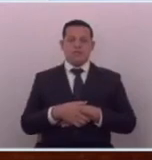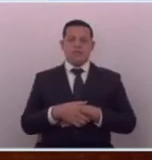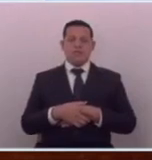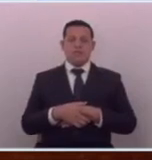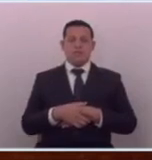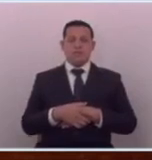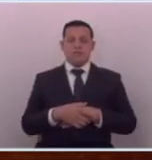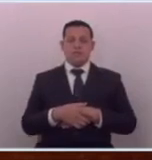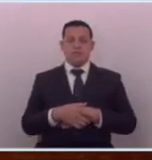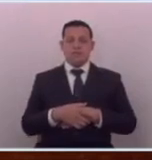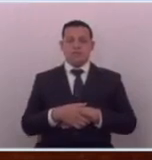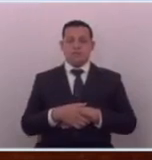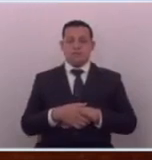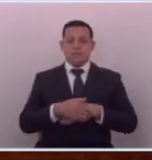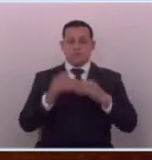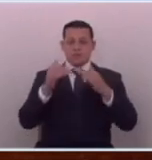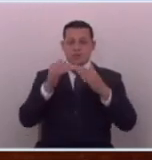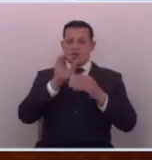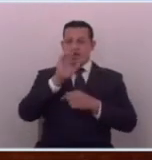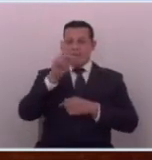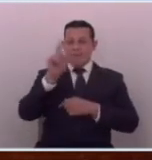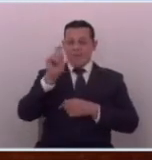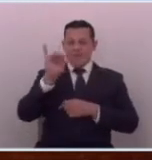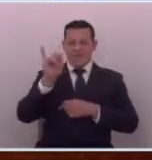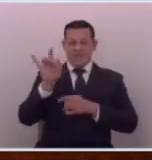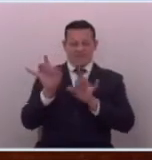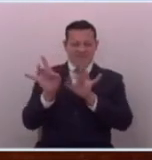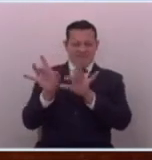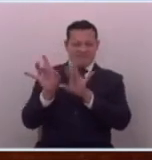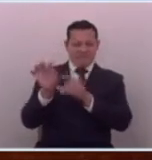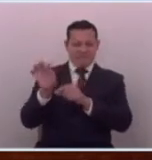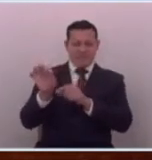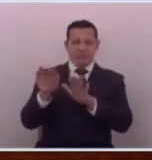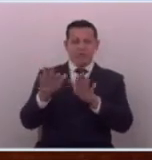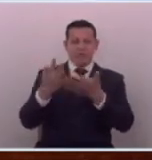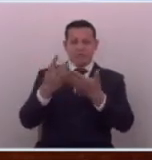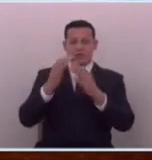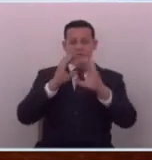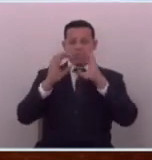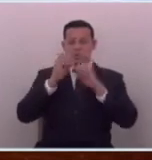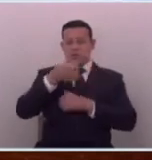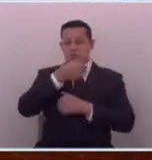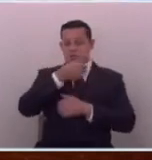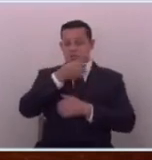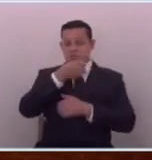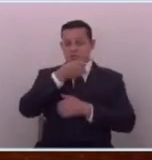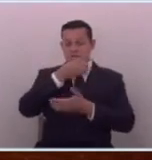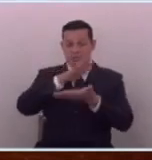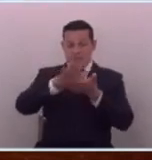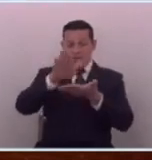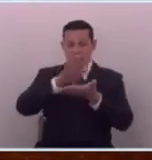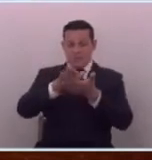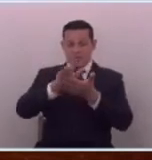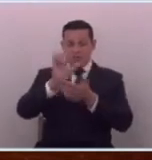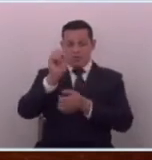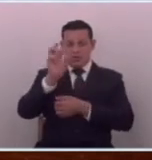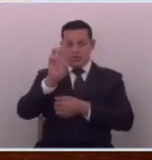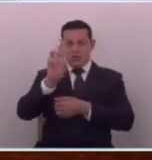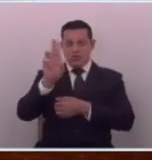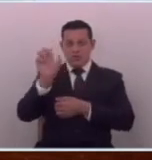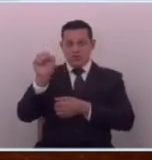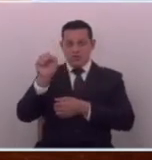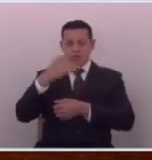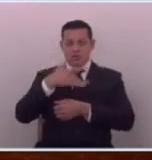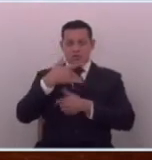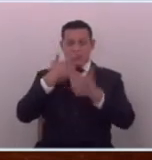patético decía también patético es que los periodistas pagados por soros se sientan con